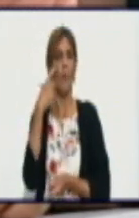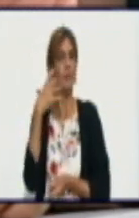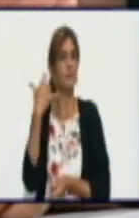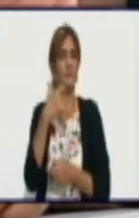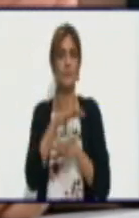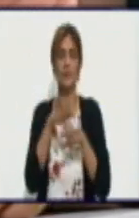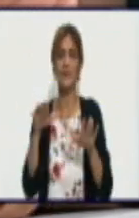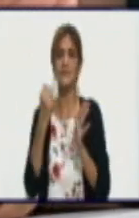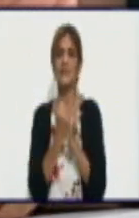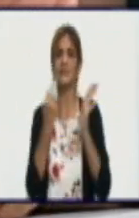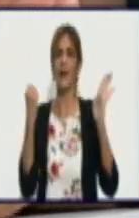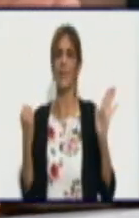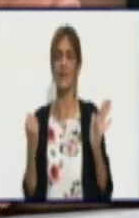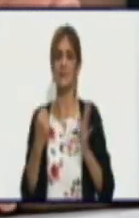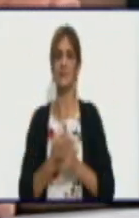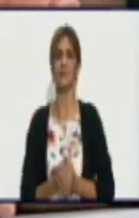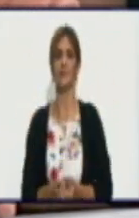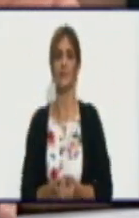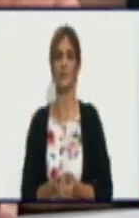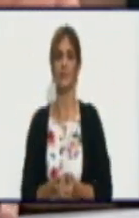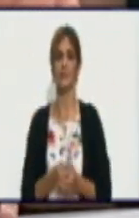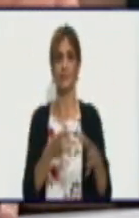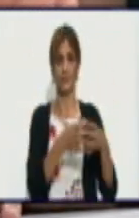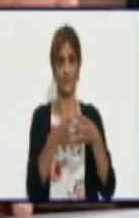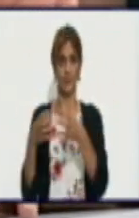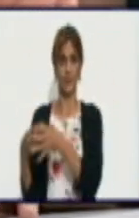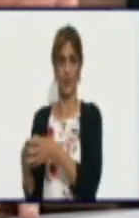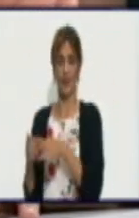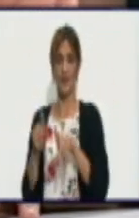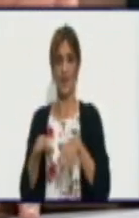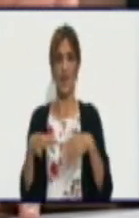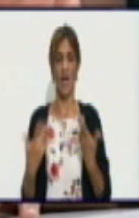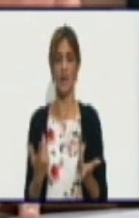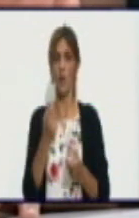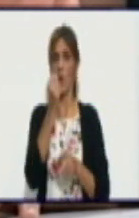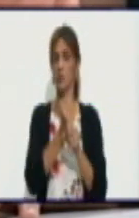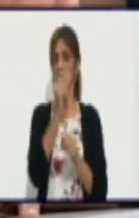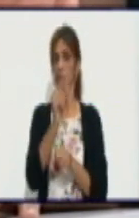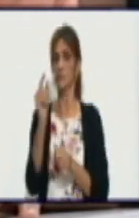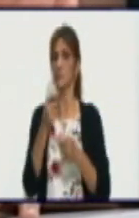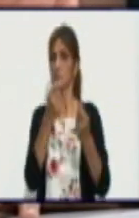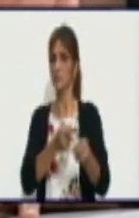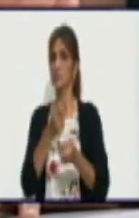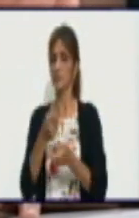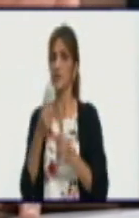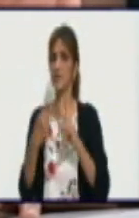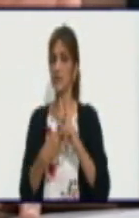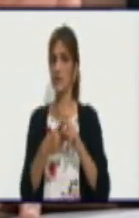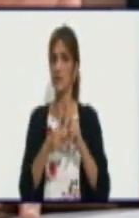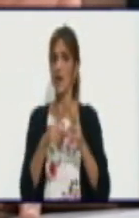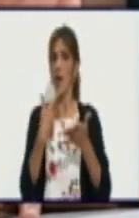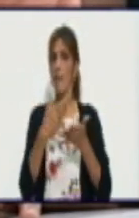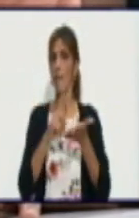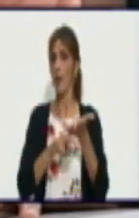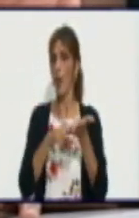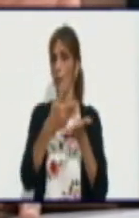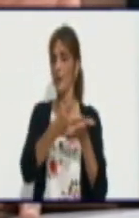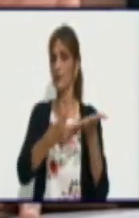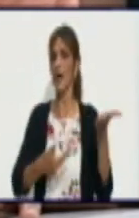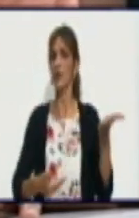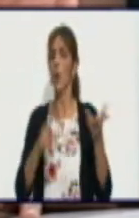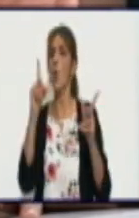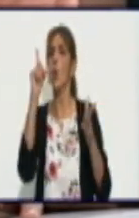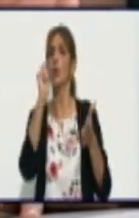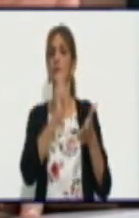y las cooperativas que tienen un subfrutuario vinculado y propietario un contrato de siembra,